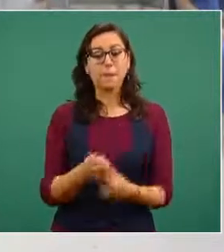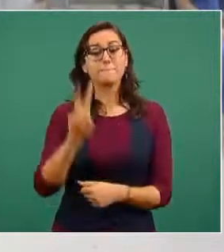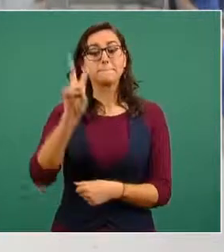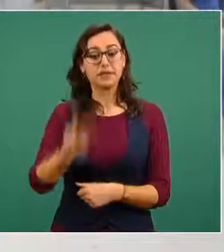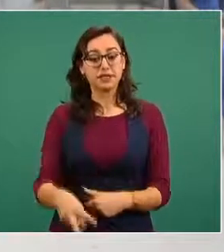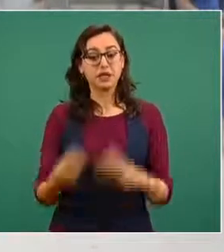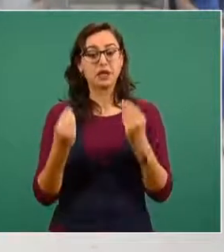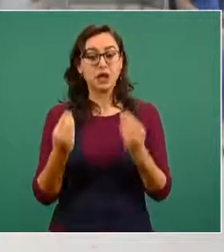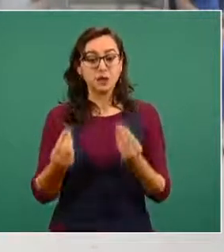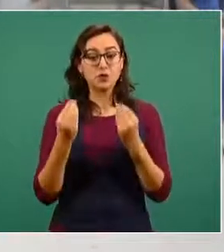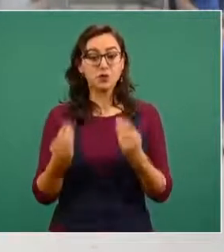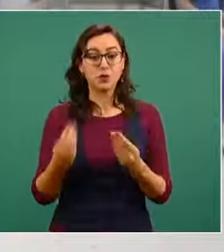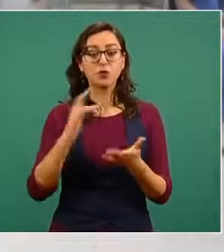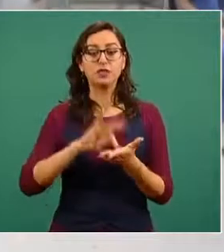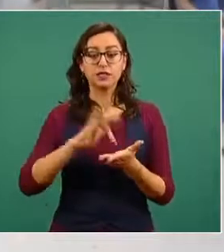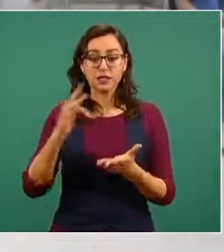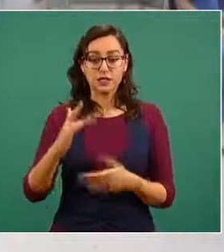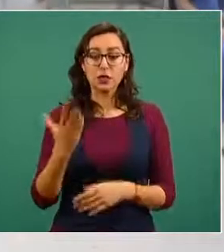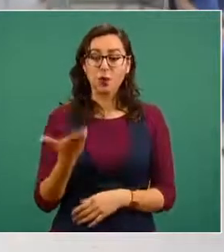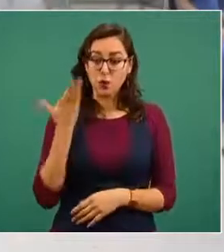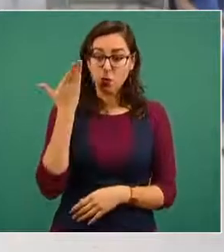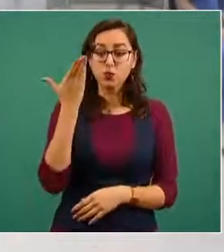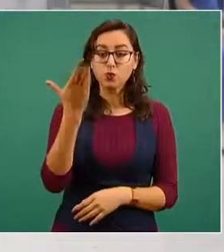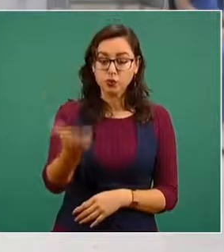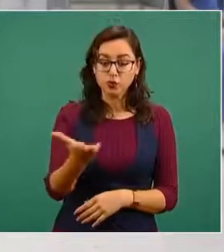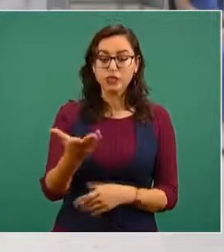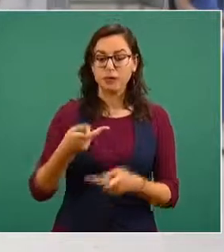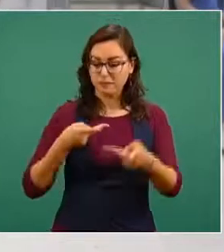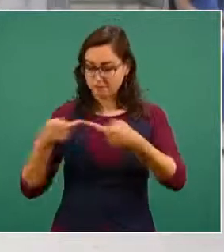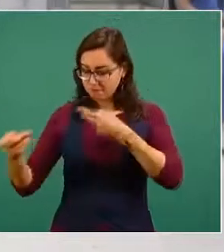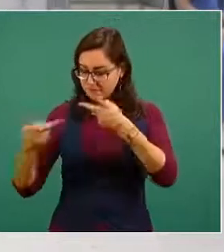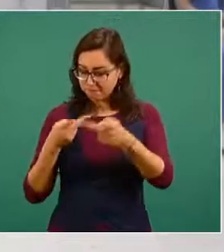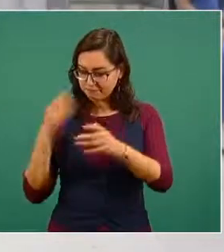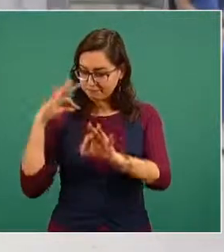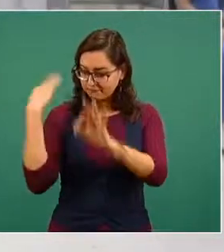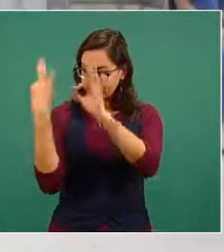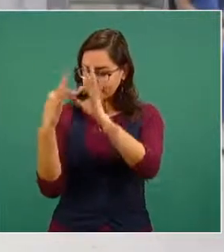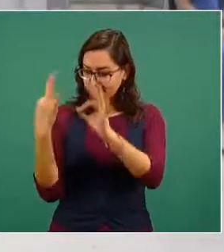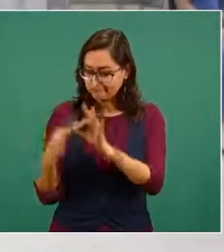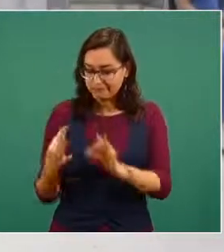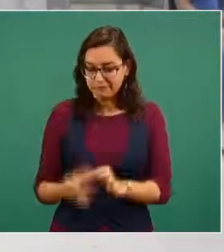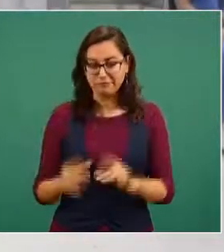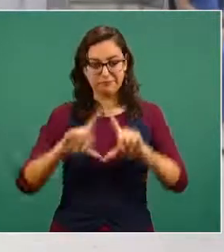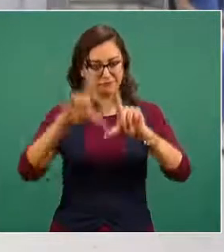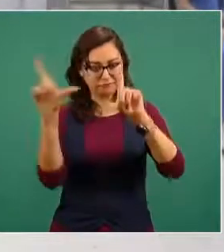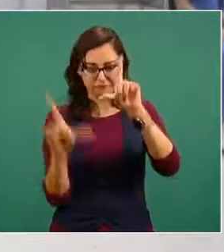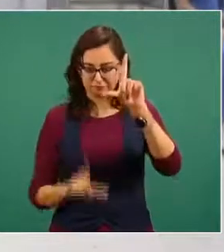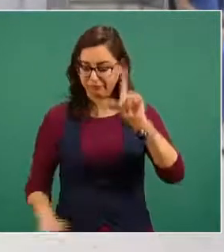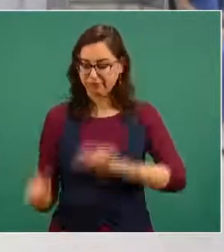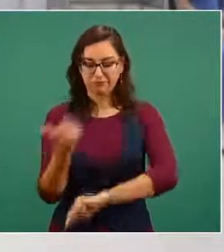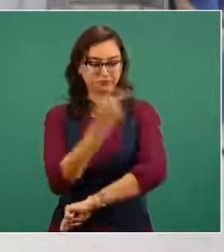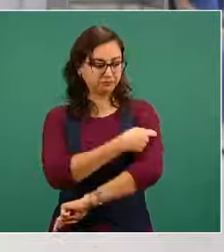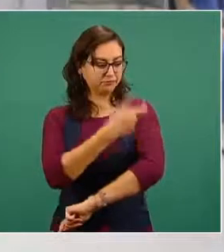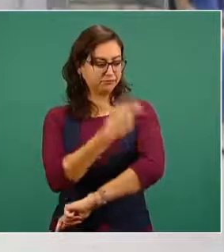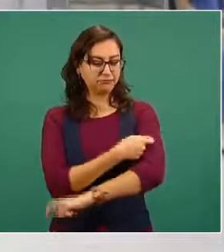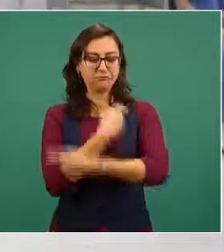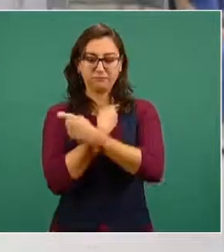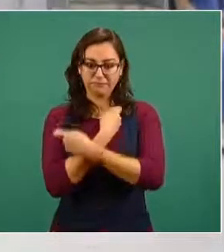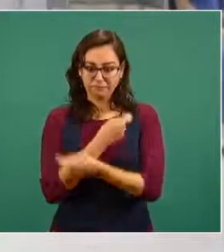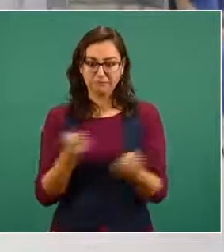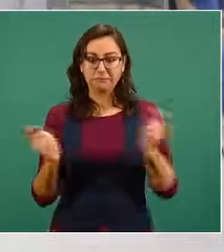las acciones que ha implementado para que el Plan Federal de Vacunación se pueda materializar